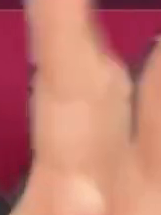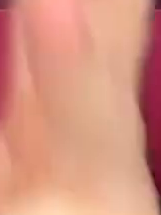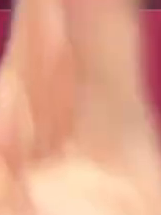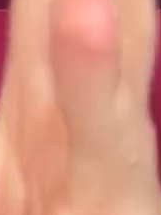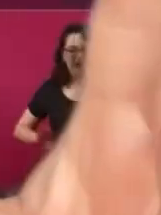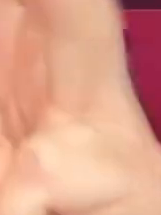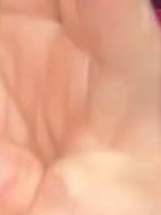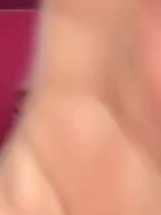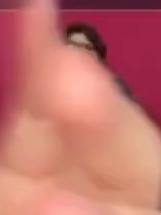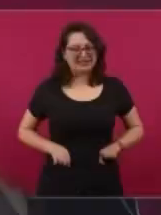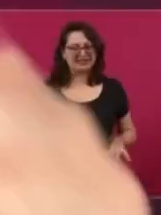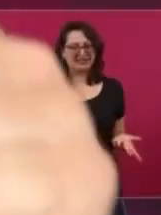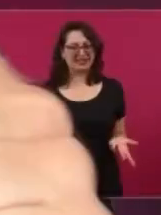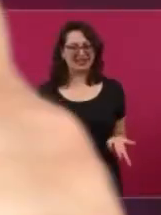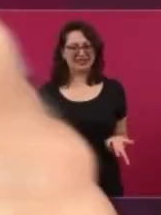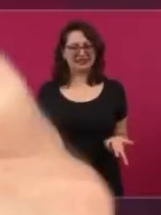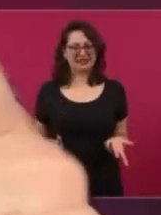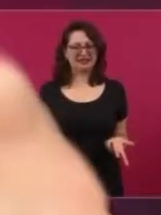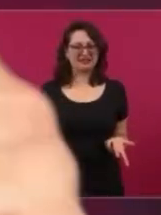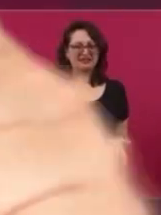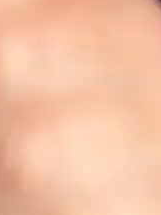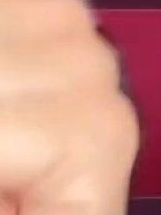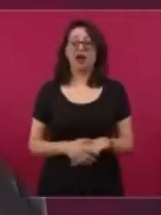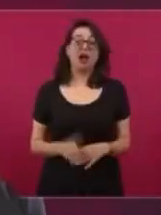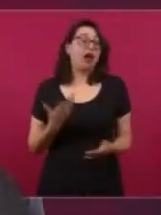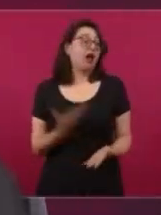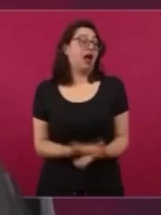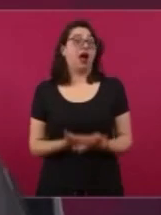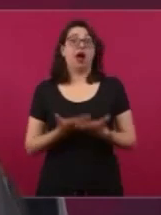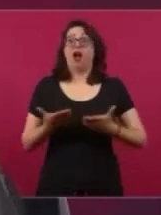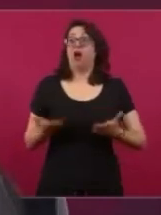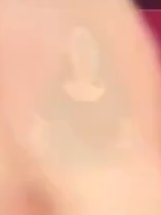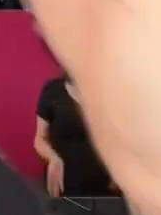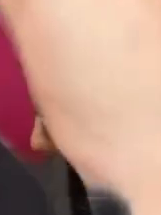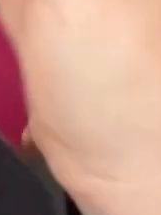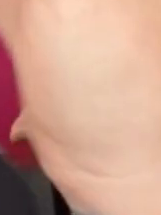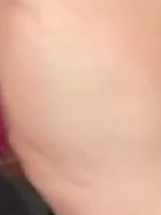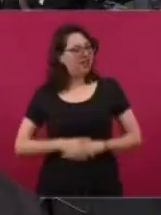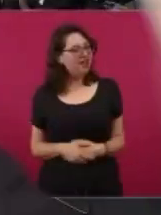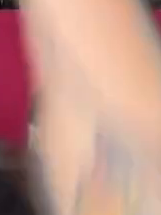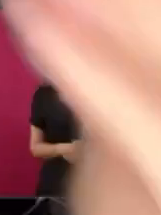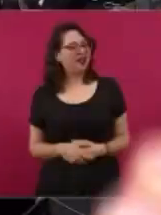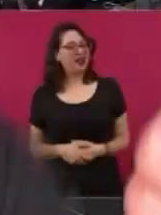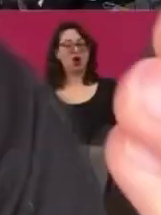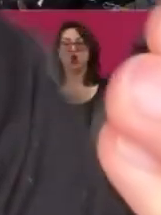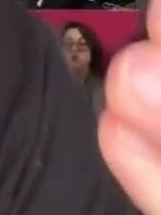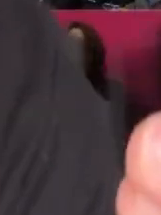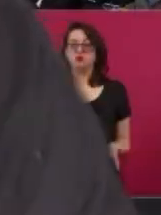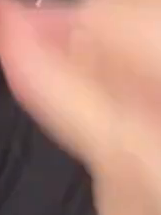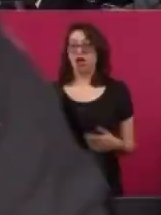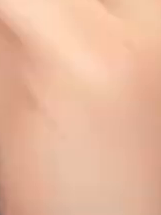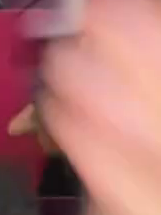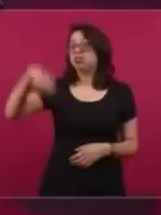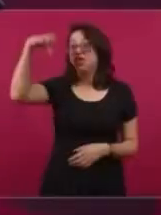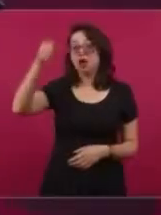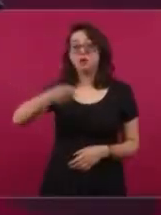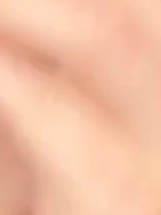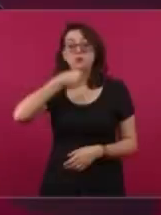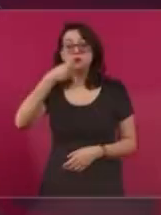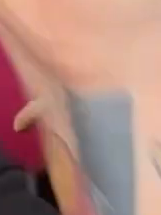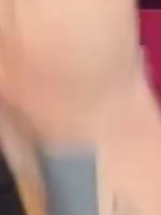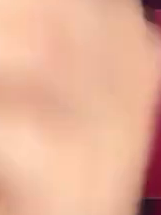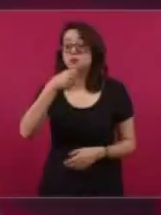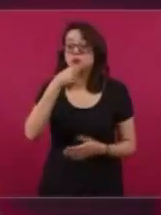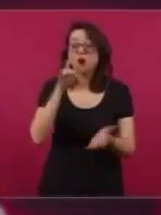Los malos ellos son los que están comprados por los extranjeros, pues acuérdense, acuérdense. Entonces es importante